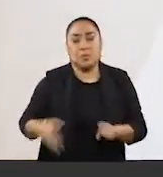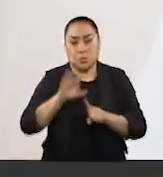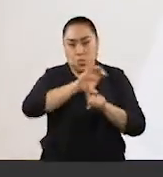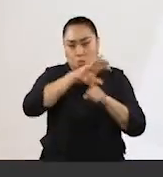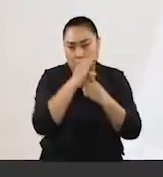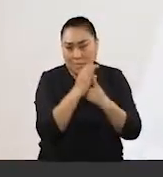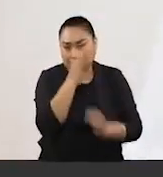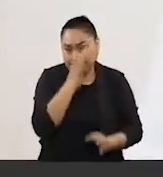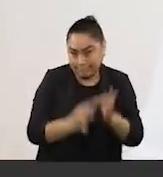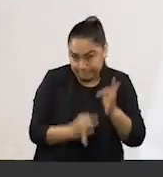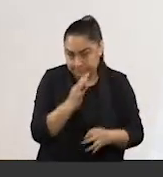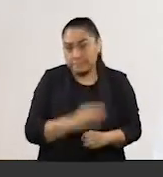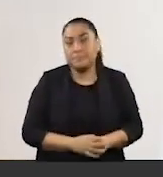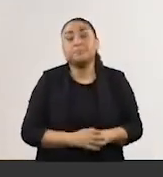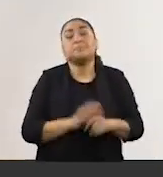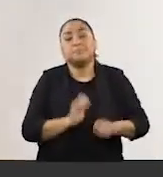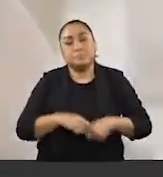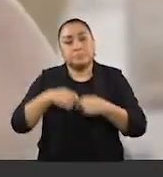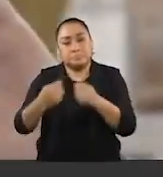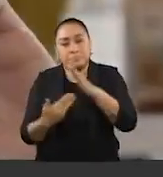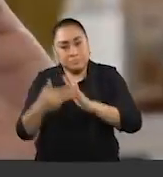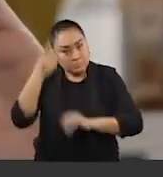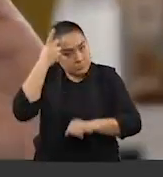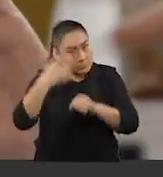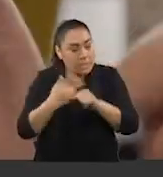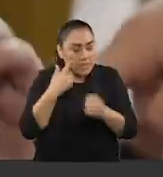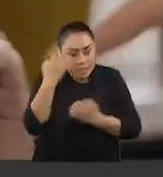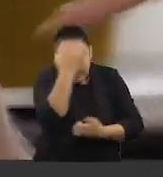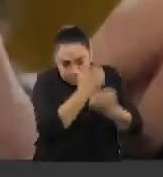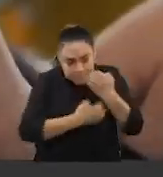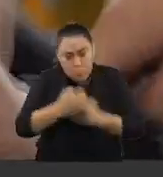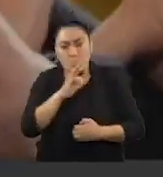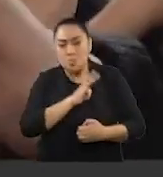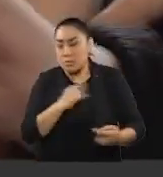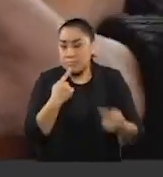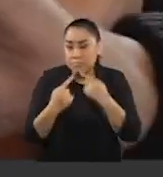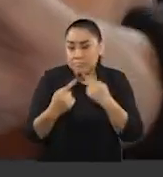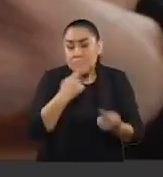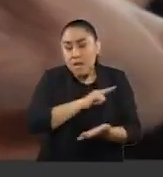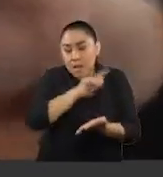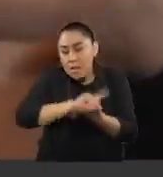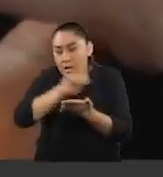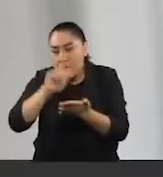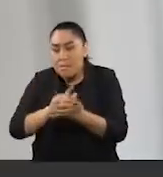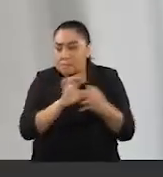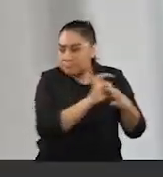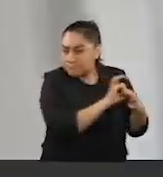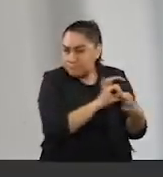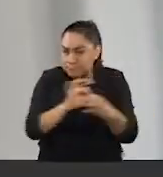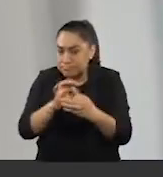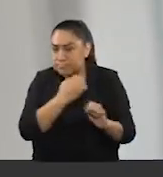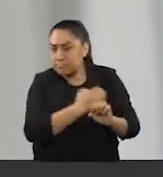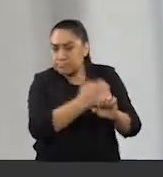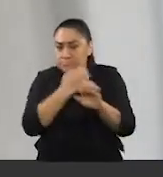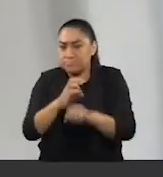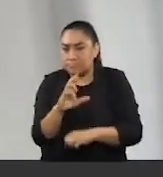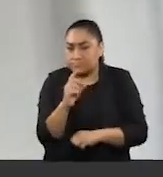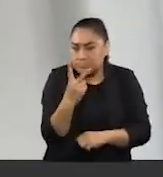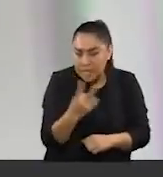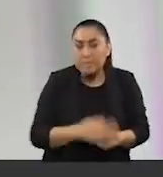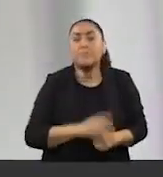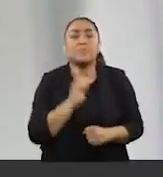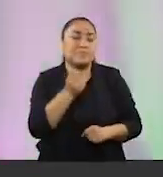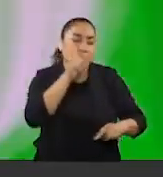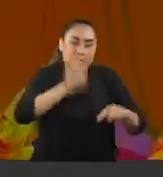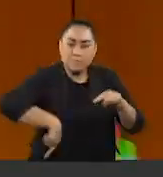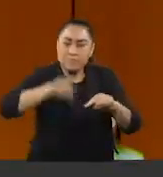entregó a la mesa directiva un diagnóstico nacional para armonizar leyes en las 32 entidades federativas que erradiquen la violencia en contra